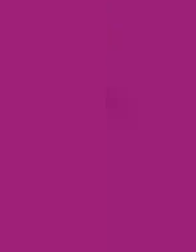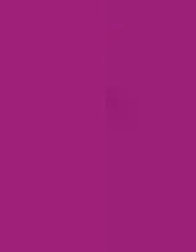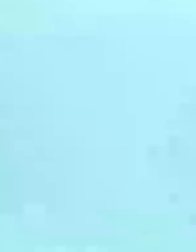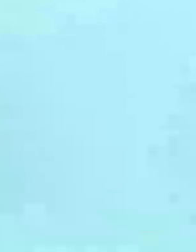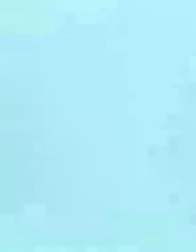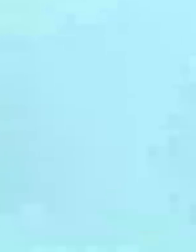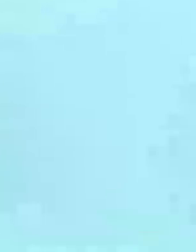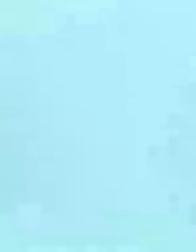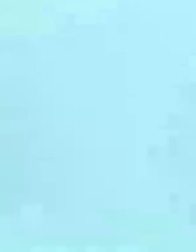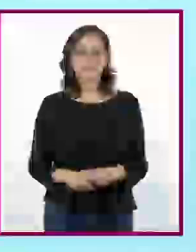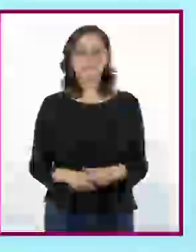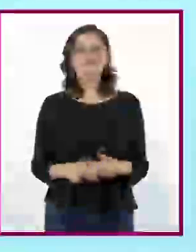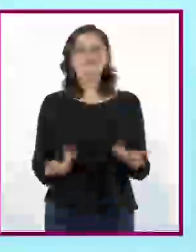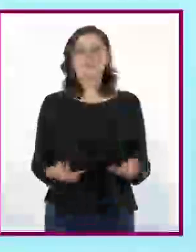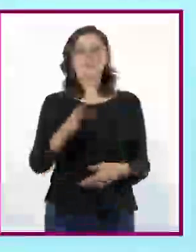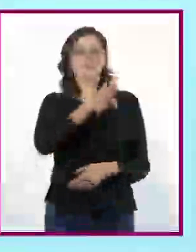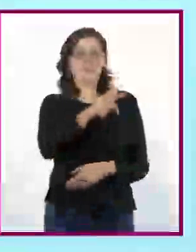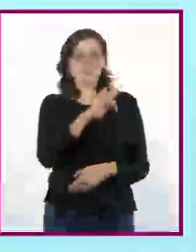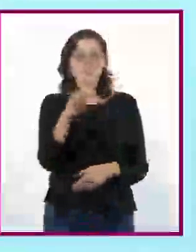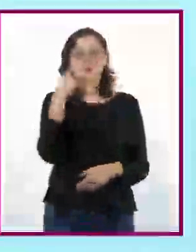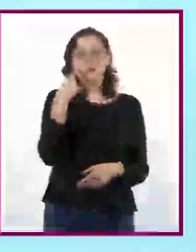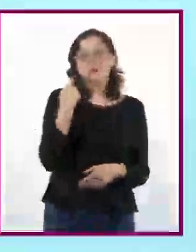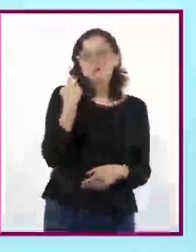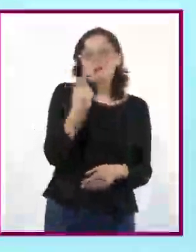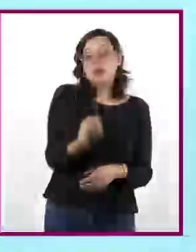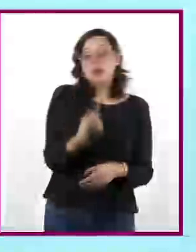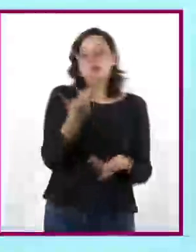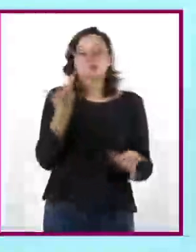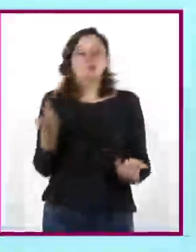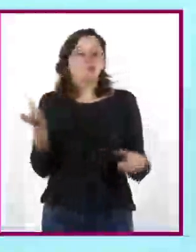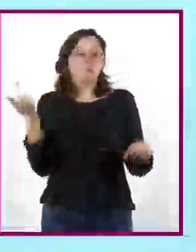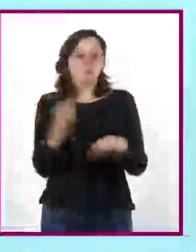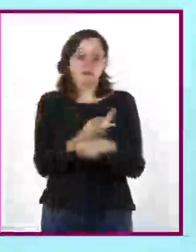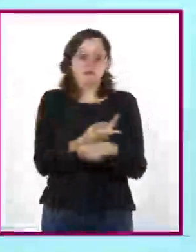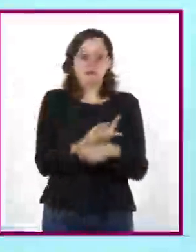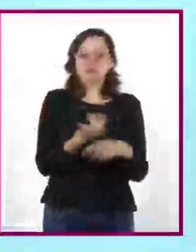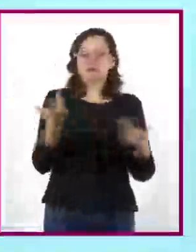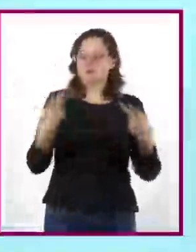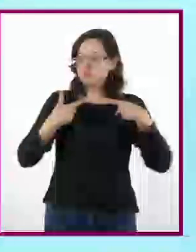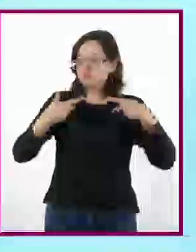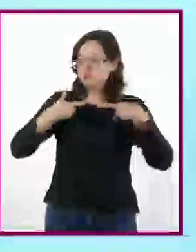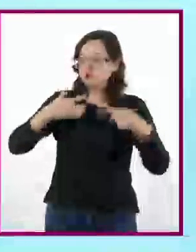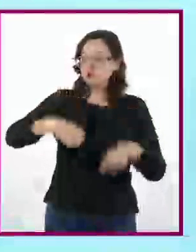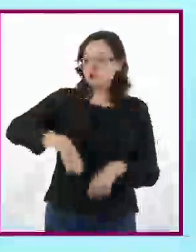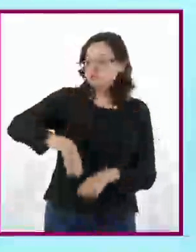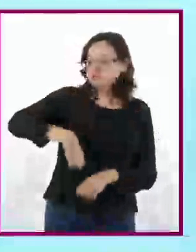¡Nos vemos en camino!